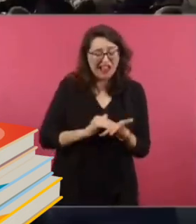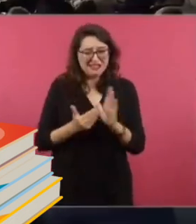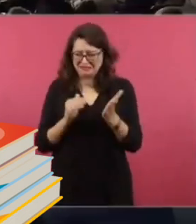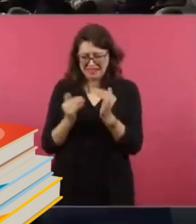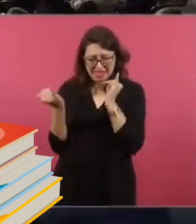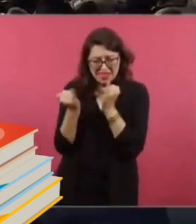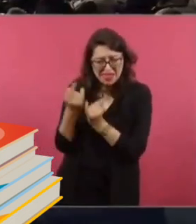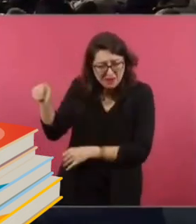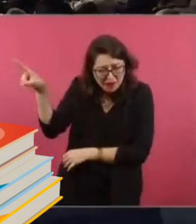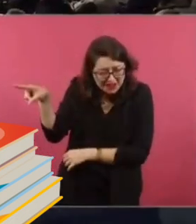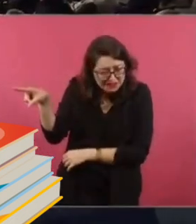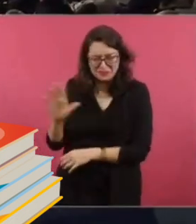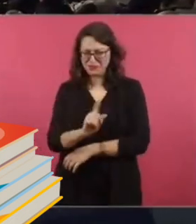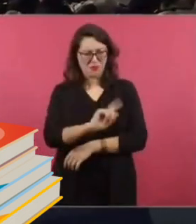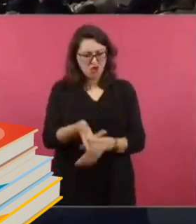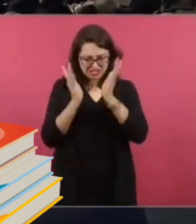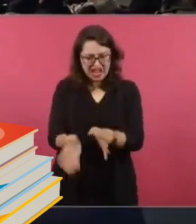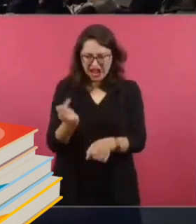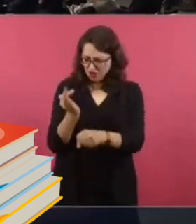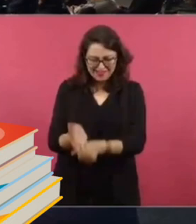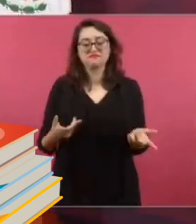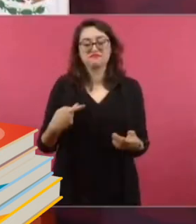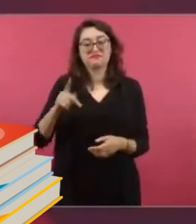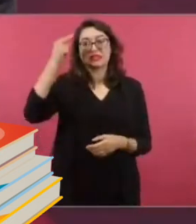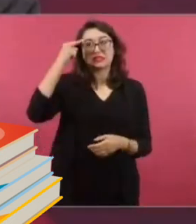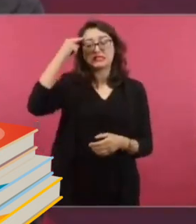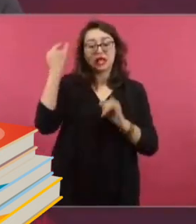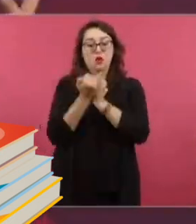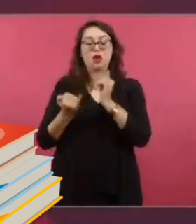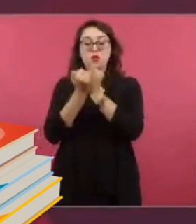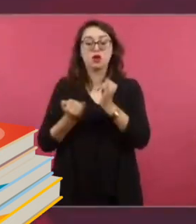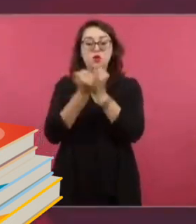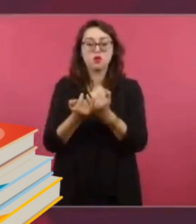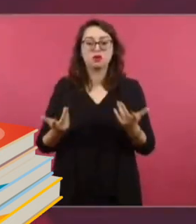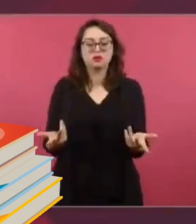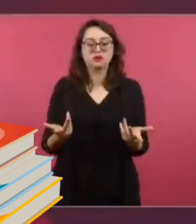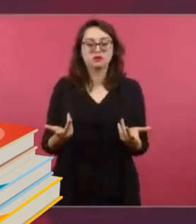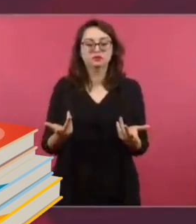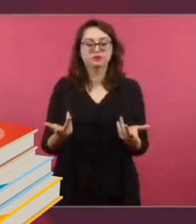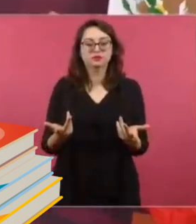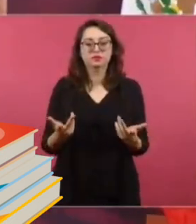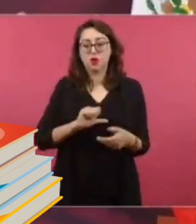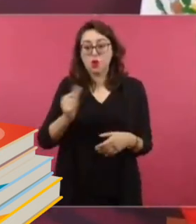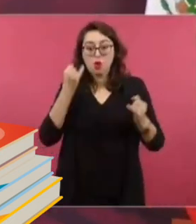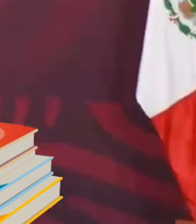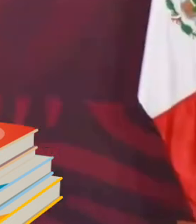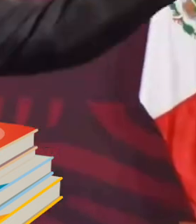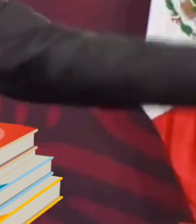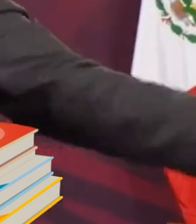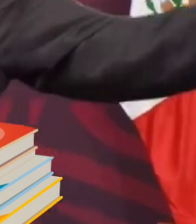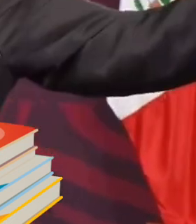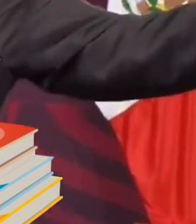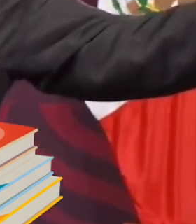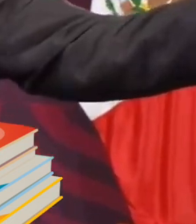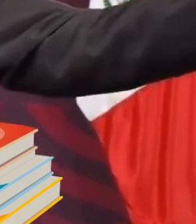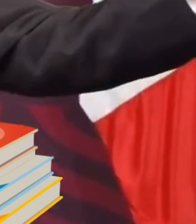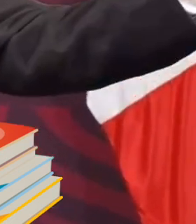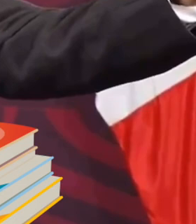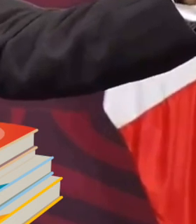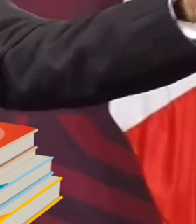actuar con chicanadas. Nosotros, haciendo lo mismo que ellos. Lo otro. Vamos a guardar, por seguridad nacional, los contenidos de los libros. No, ¿cómo?